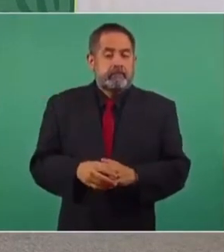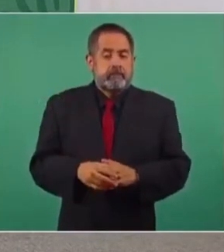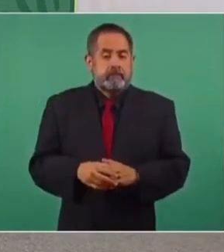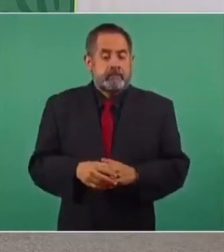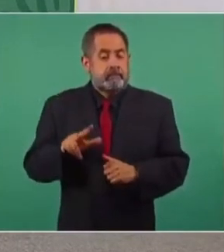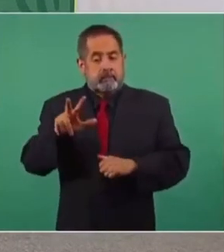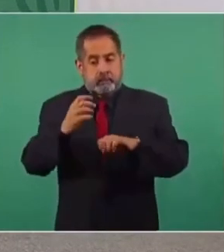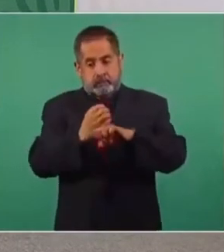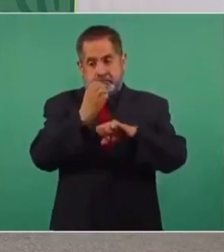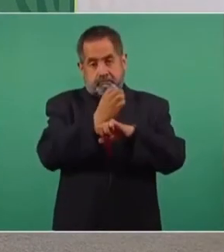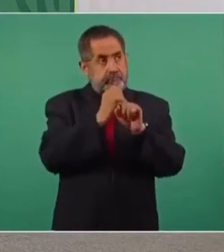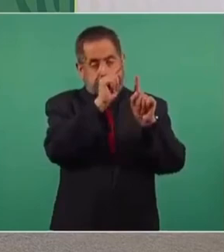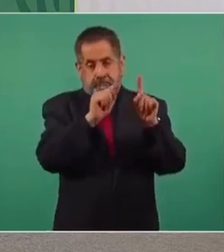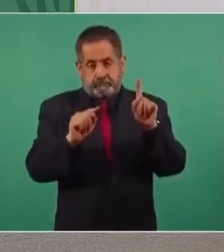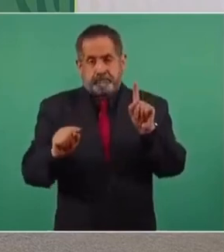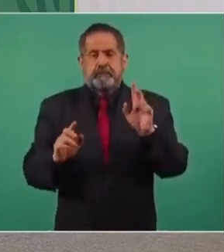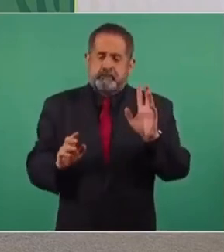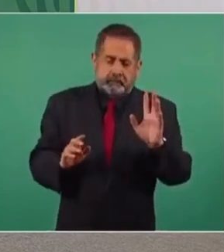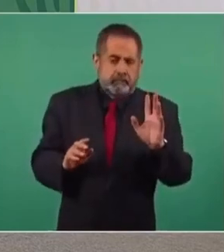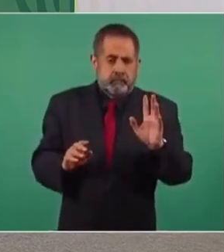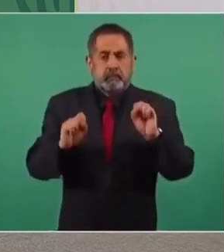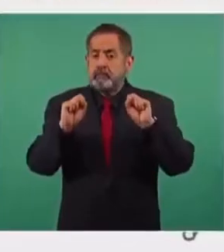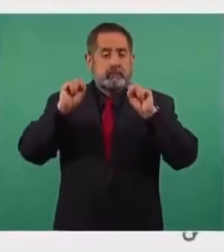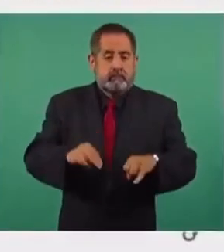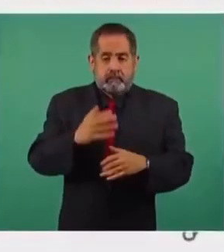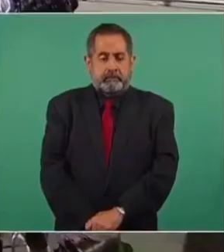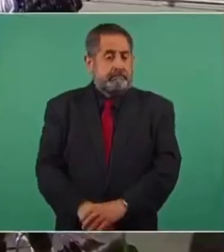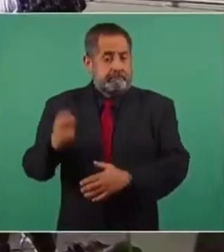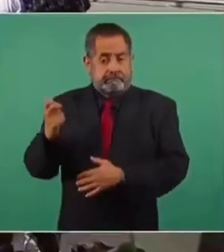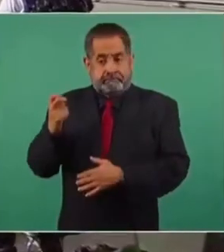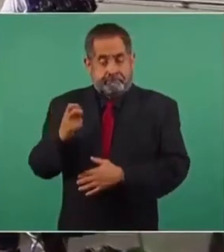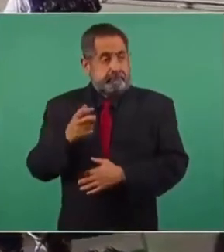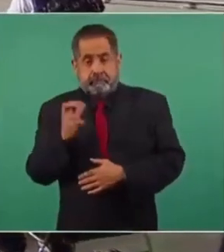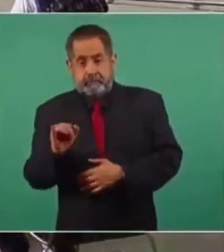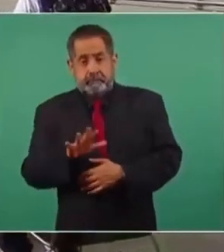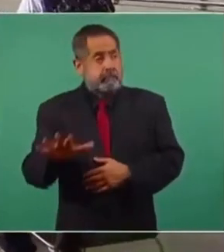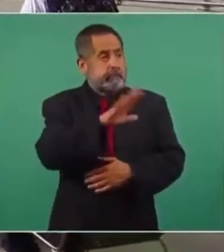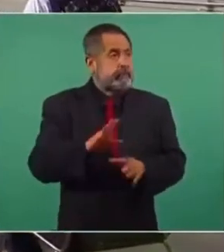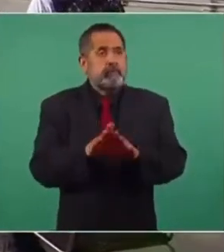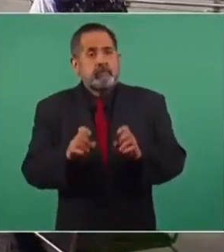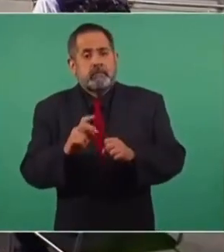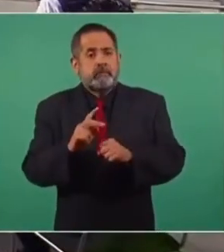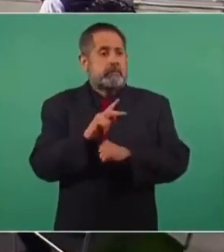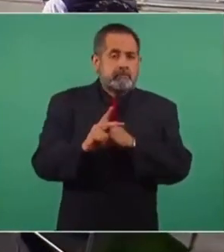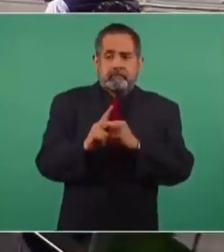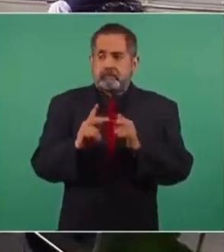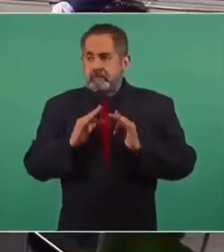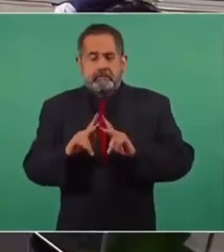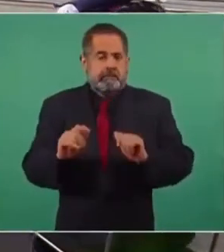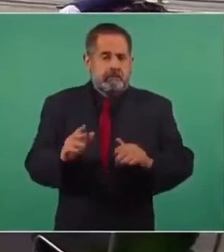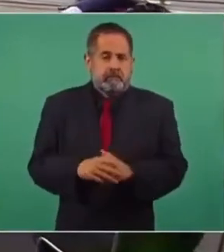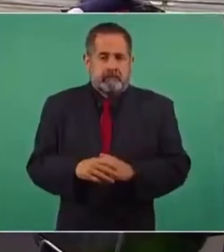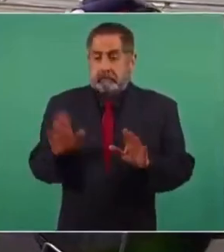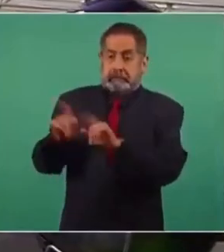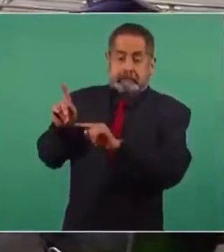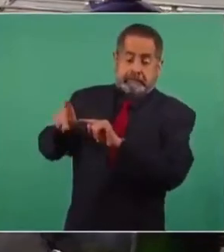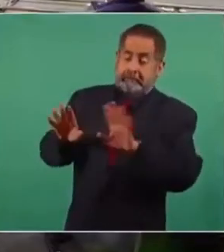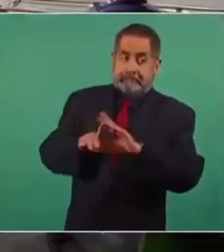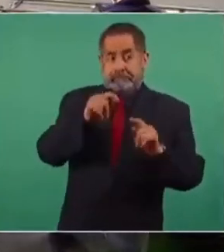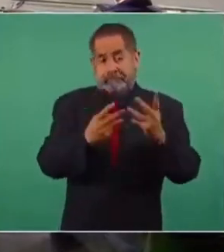18 estados sin homicidios, la situación de seguridad en el país. Ya, no nos vayan